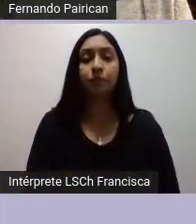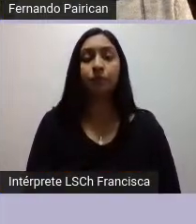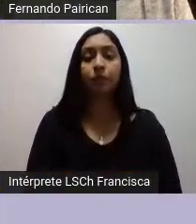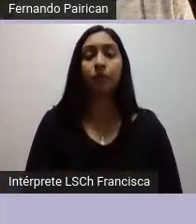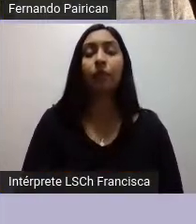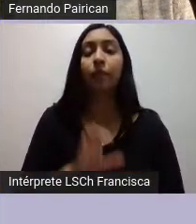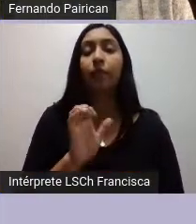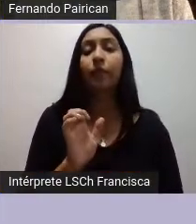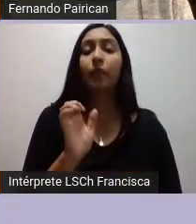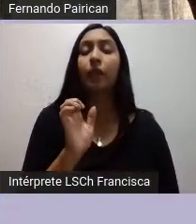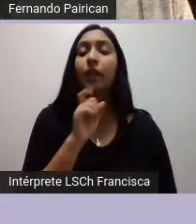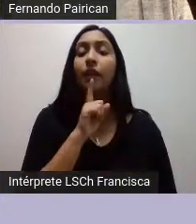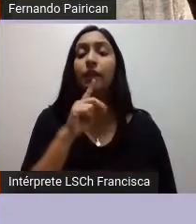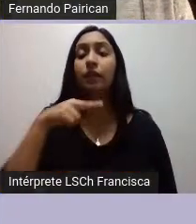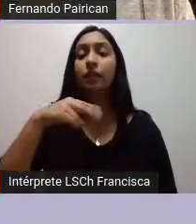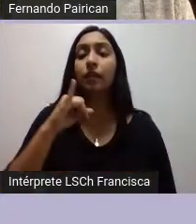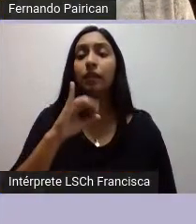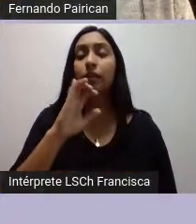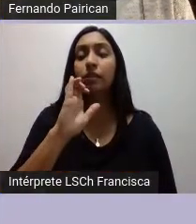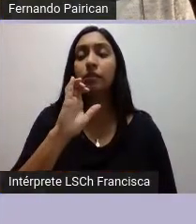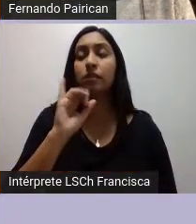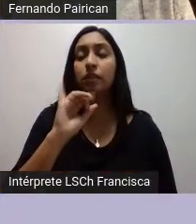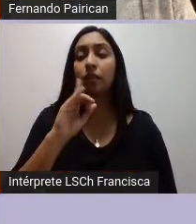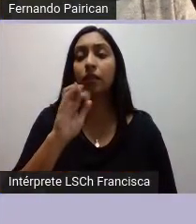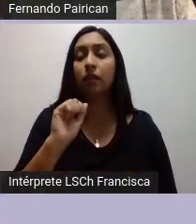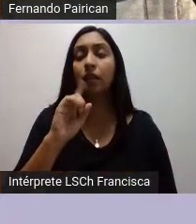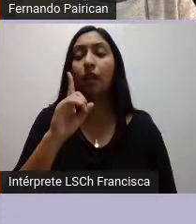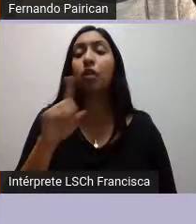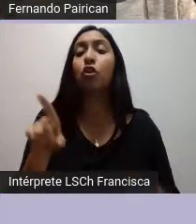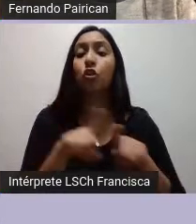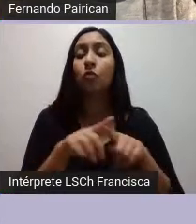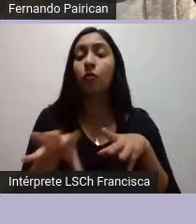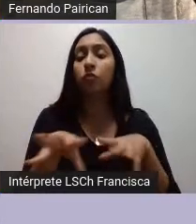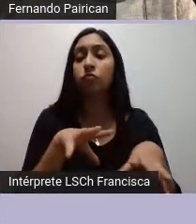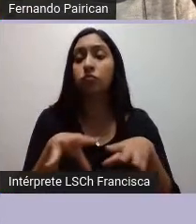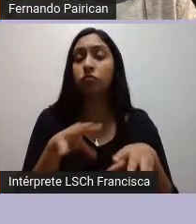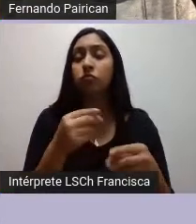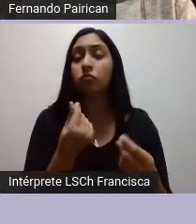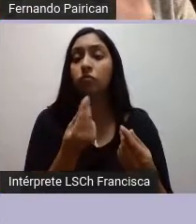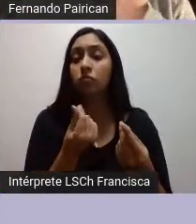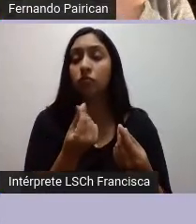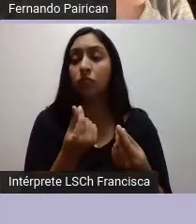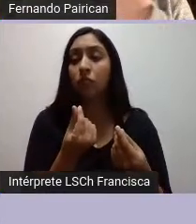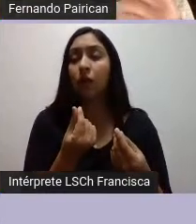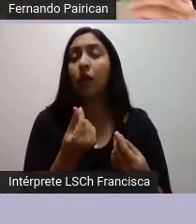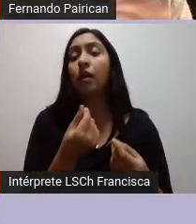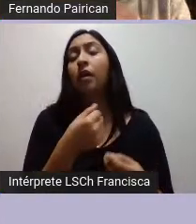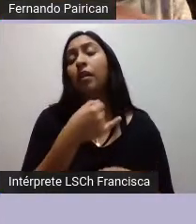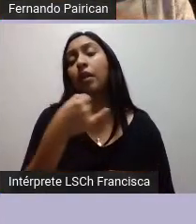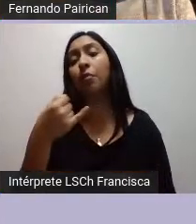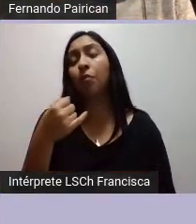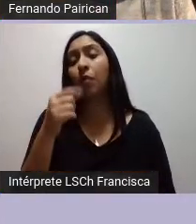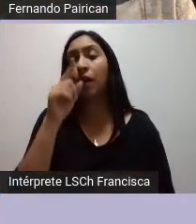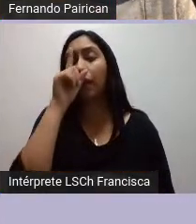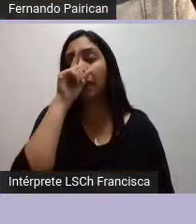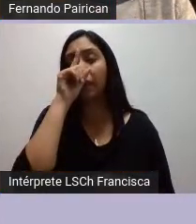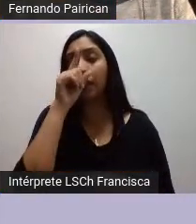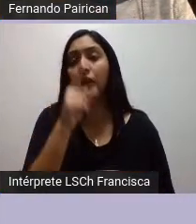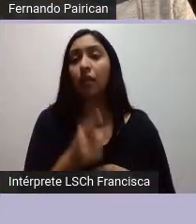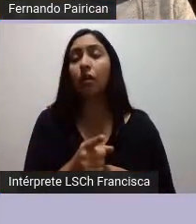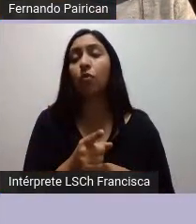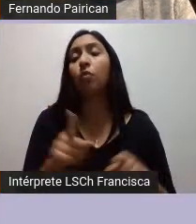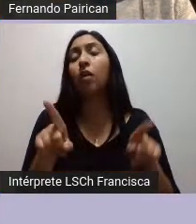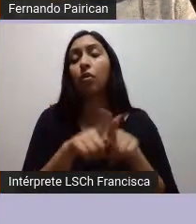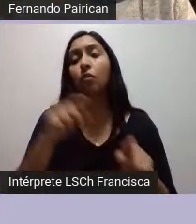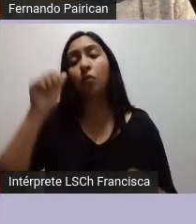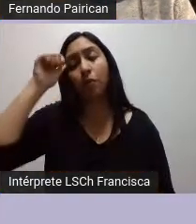como mercancía es uno de los aspectos que los gobiernos post dictadura van a fortalecer como paradigma y que eso se asocia finalmente con